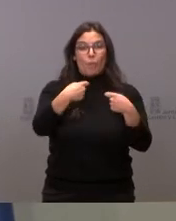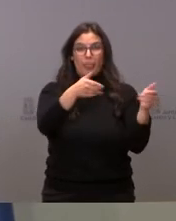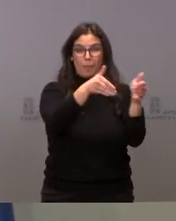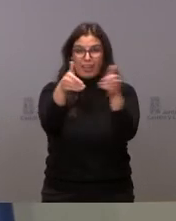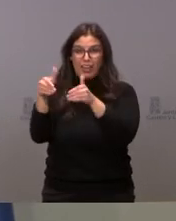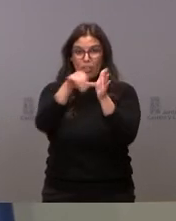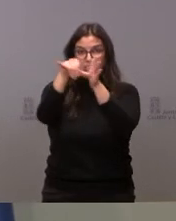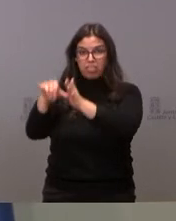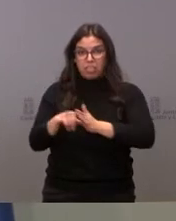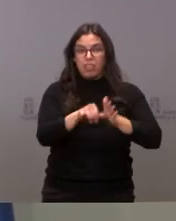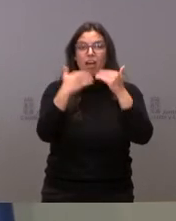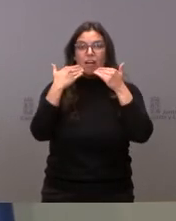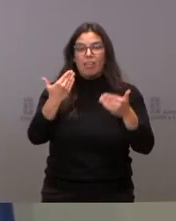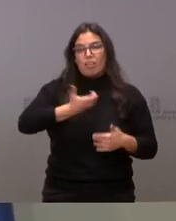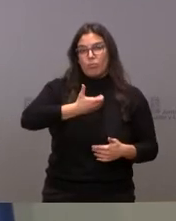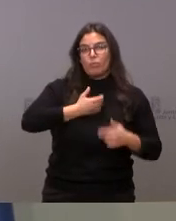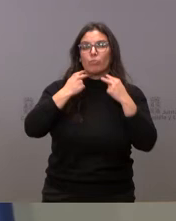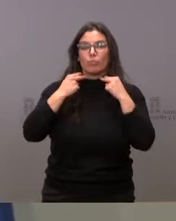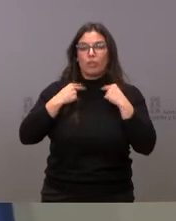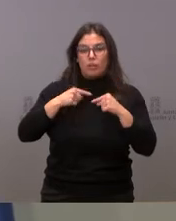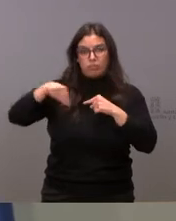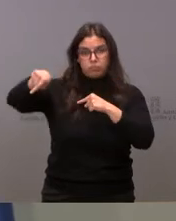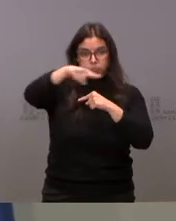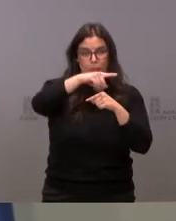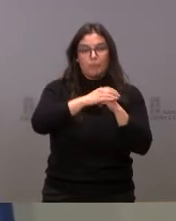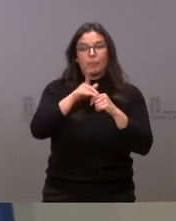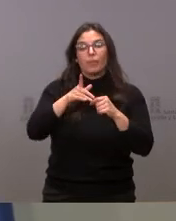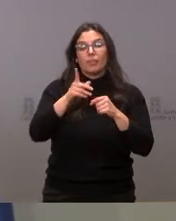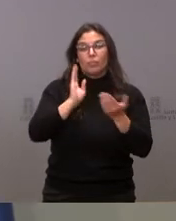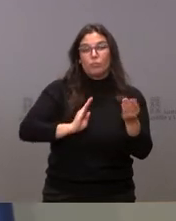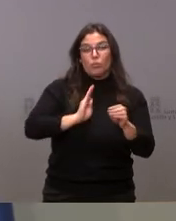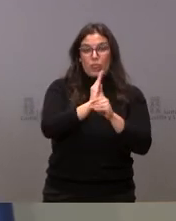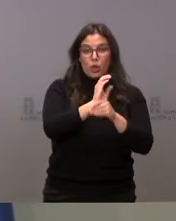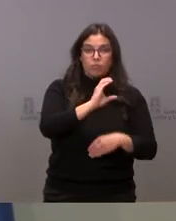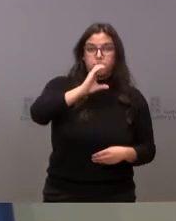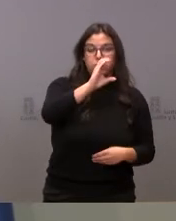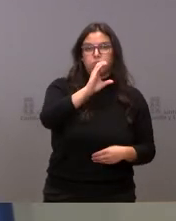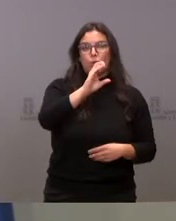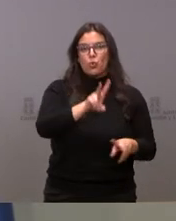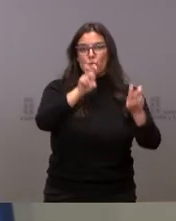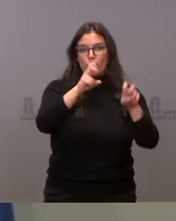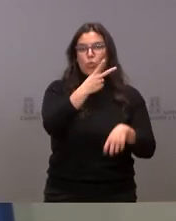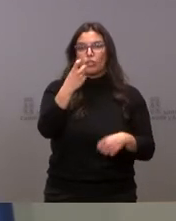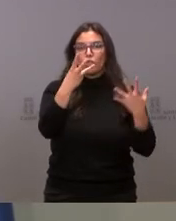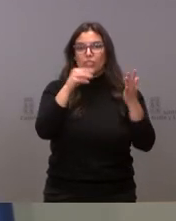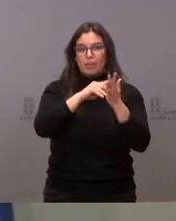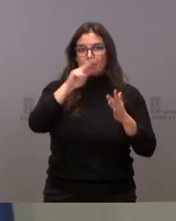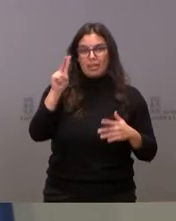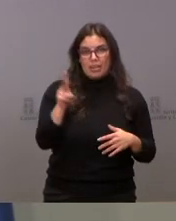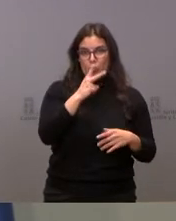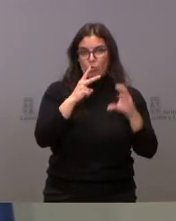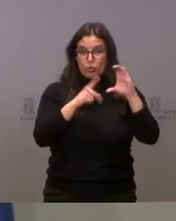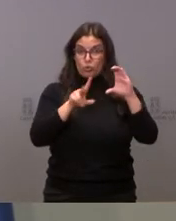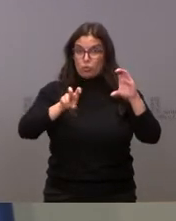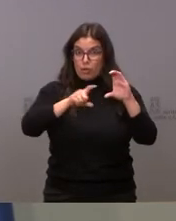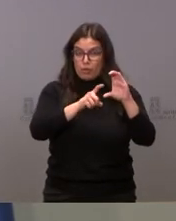través de las entidades locales. Es un nuevo bloque de subvenciones, por importe de estos 280.000 euros, que